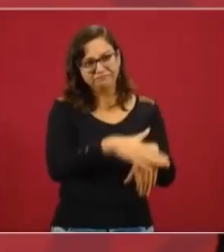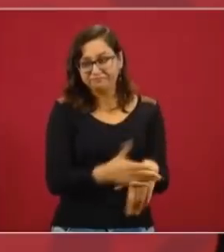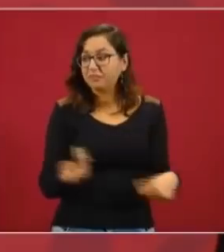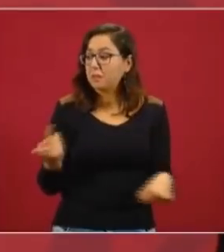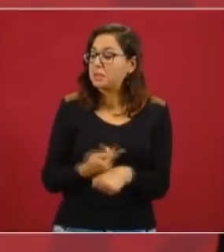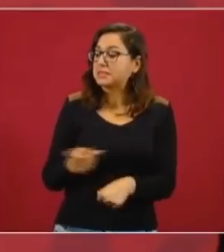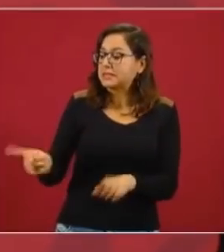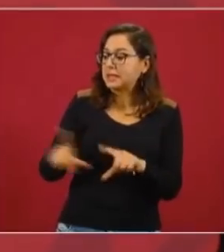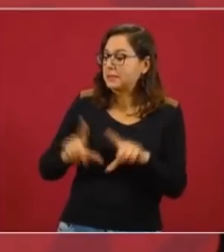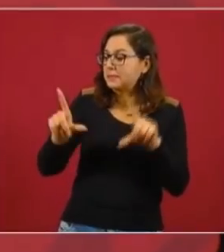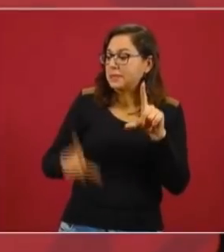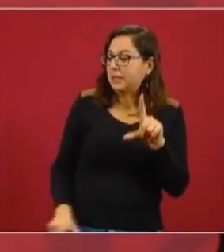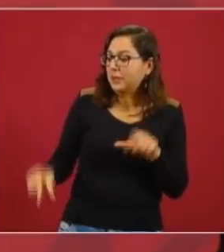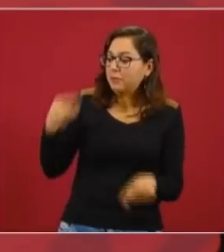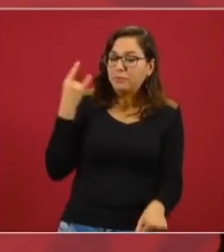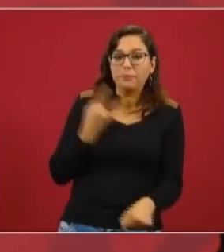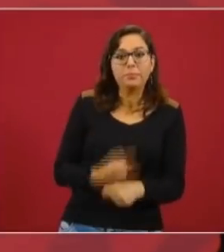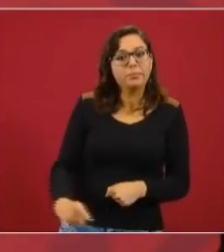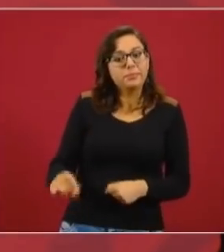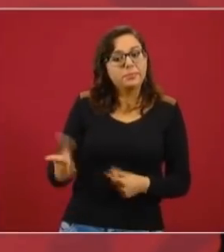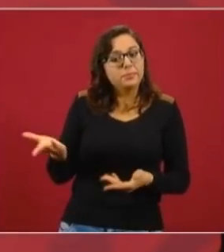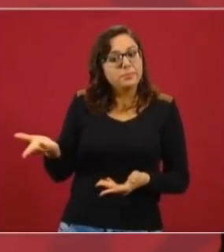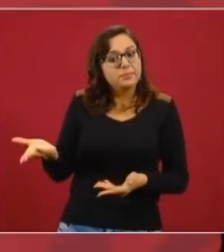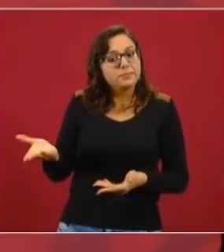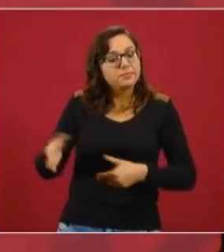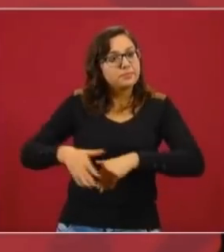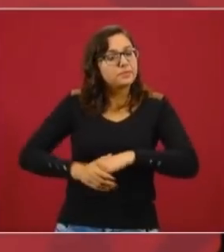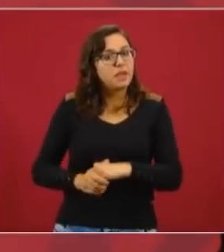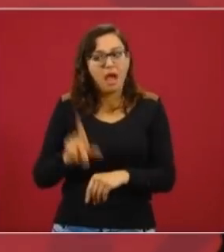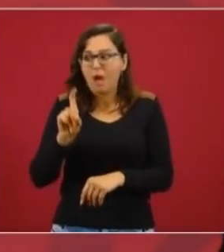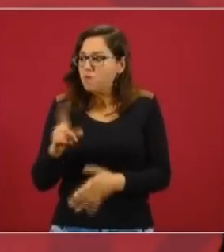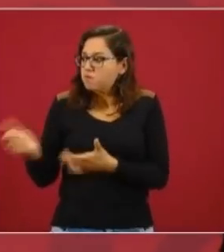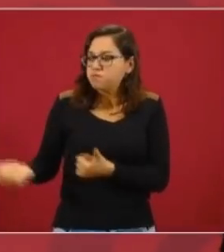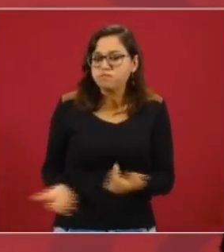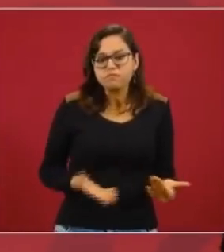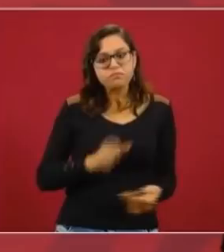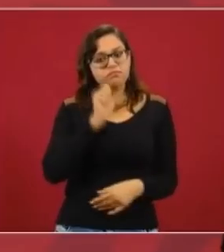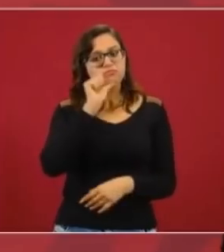México no cumple con la entrega del agua.